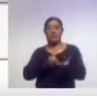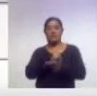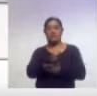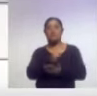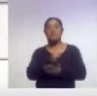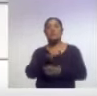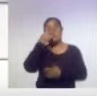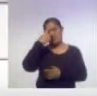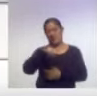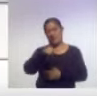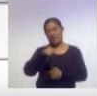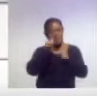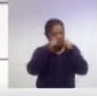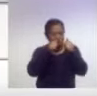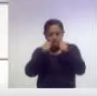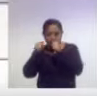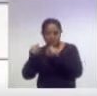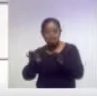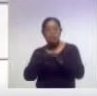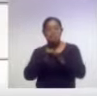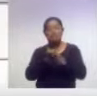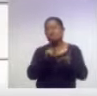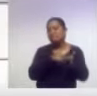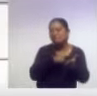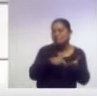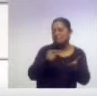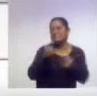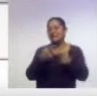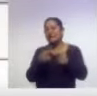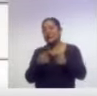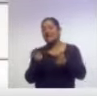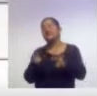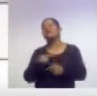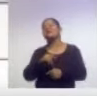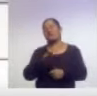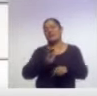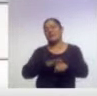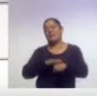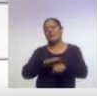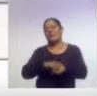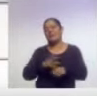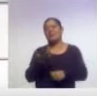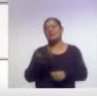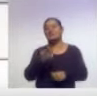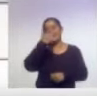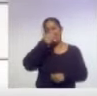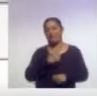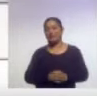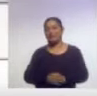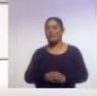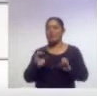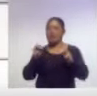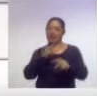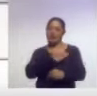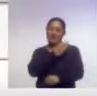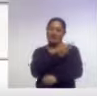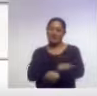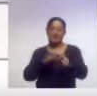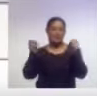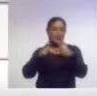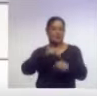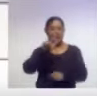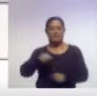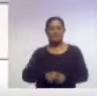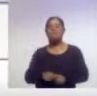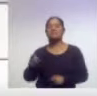estaremos echando el ojito al previo, las alineaciones, eso y mucho más contigo en la tercera emisión. Así es, Pepe, buenas tardes, nos vemos más tarde. Creo que sí,